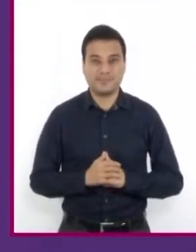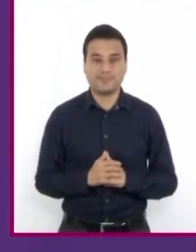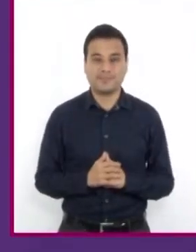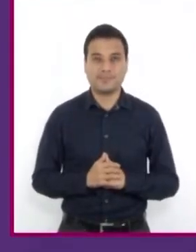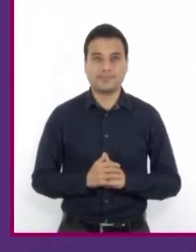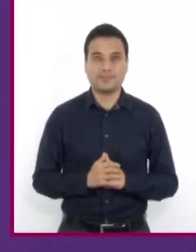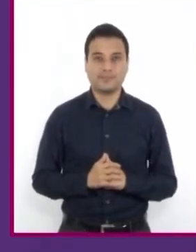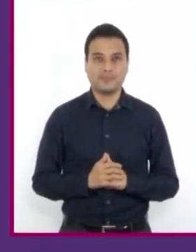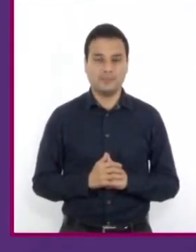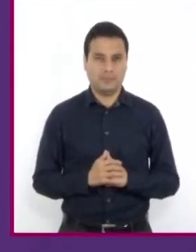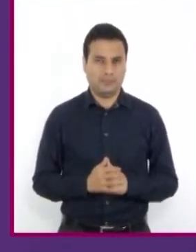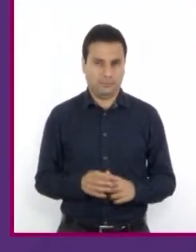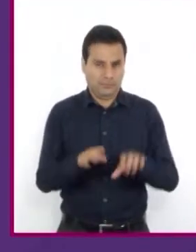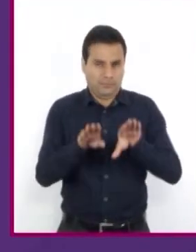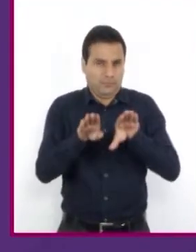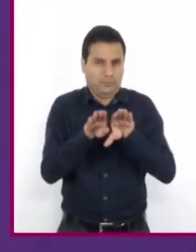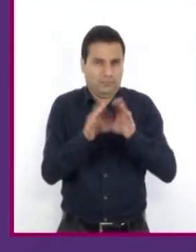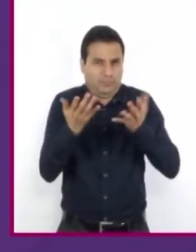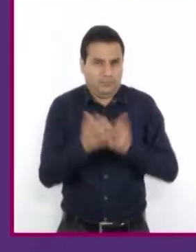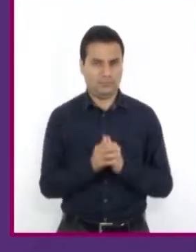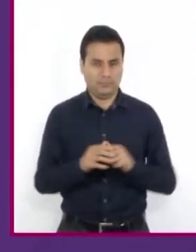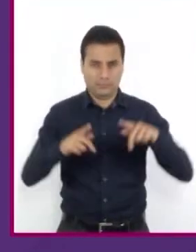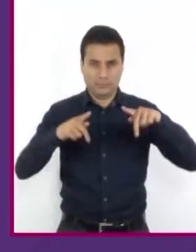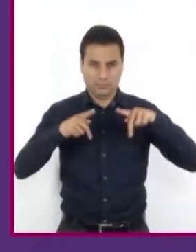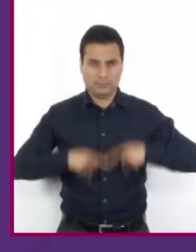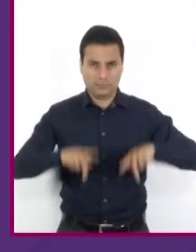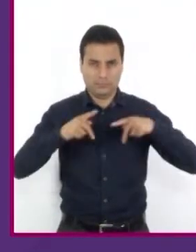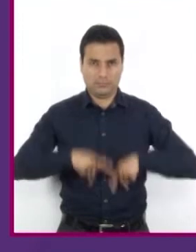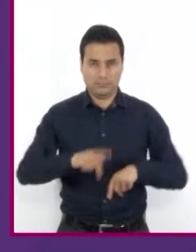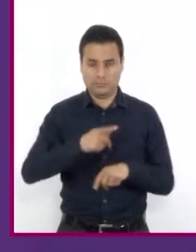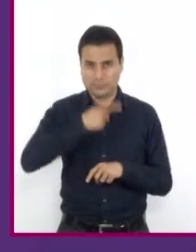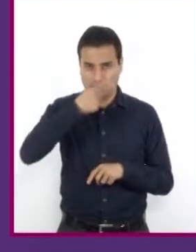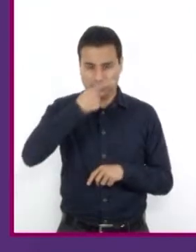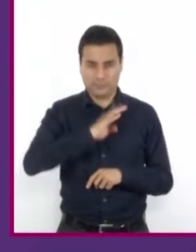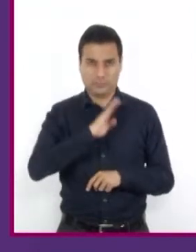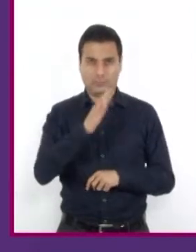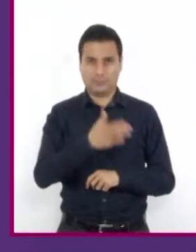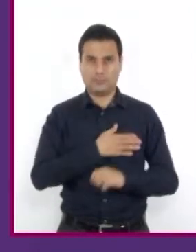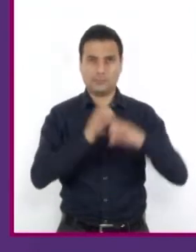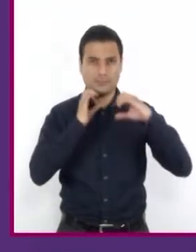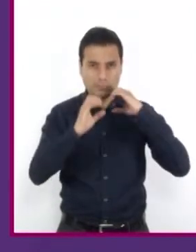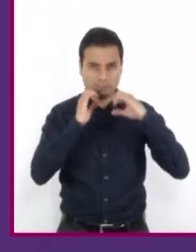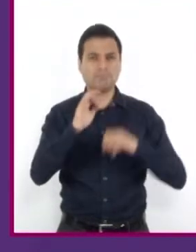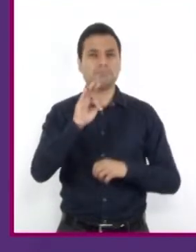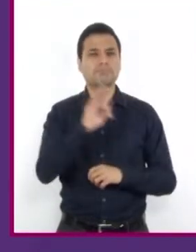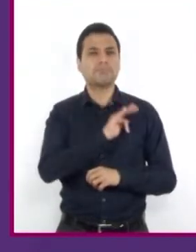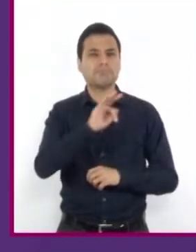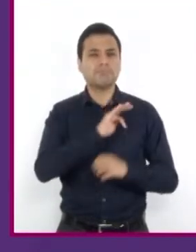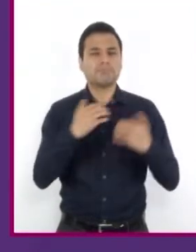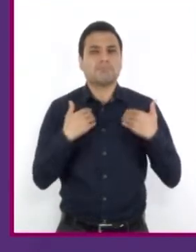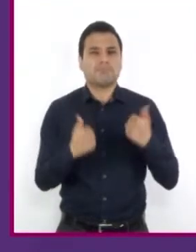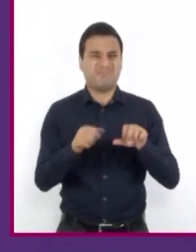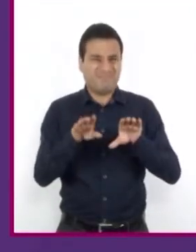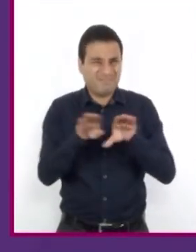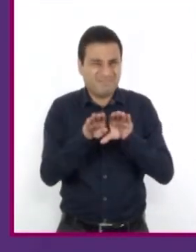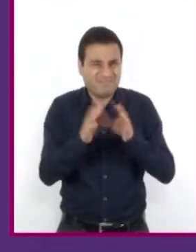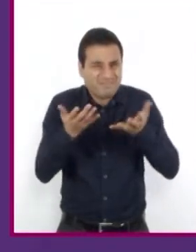¿Cómo es entonces que los hispanohablantes podemos entendernos a pesar de hablar de maneras distintas?